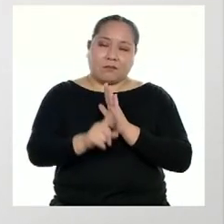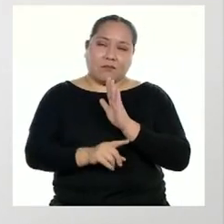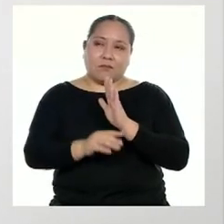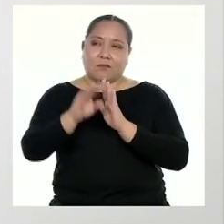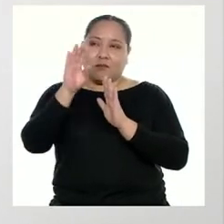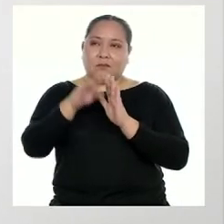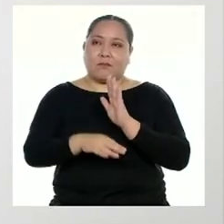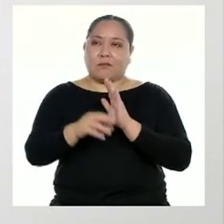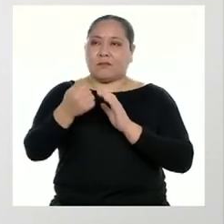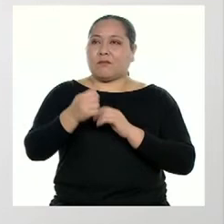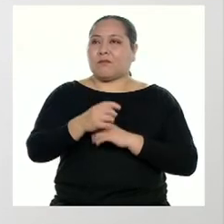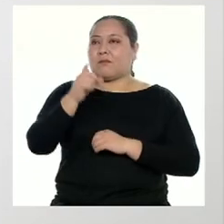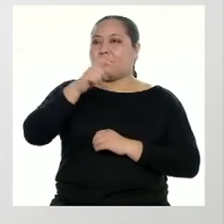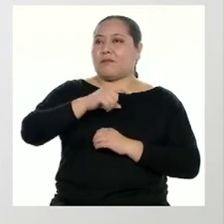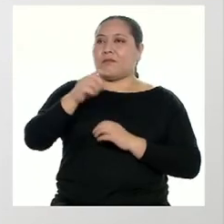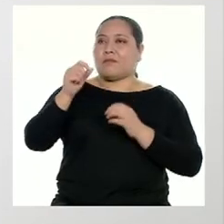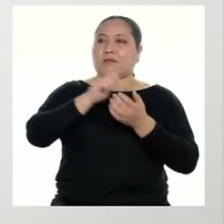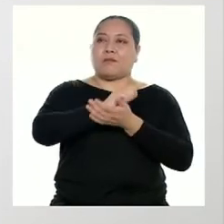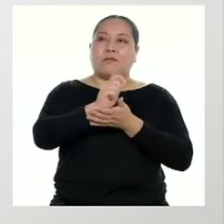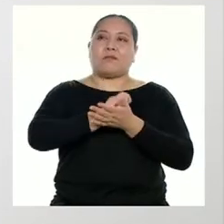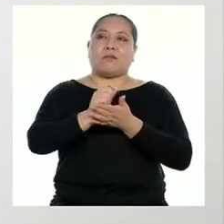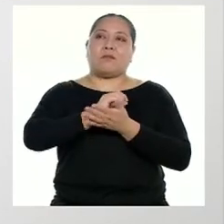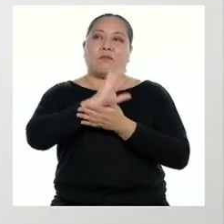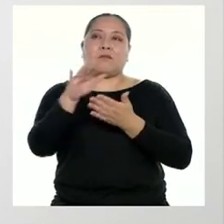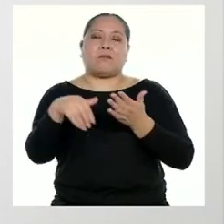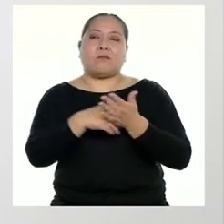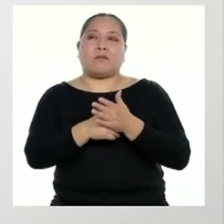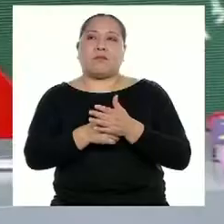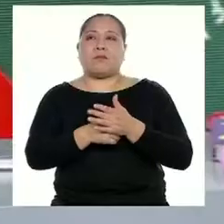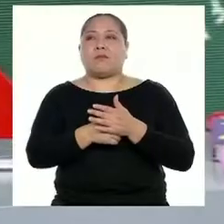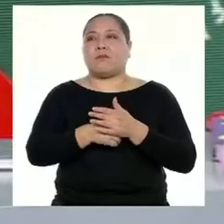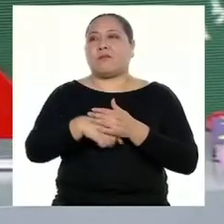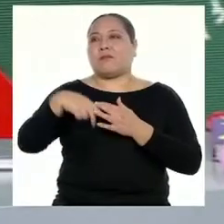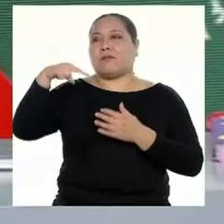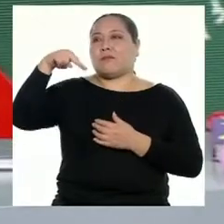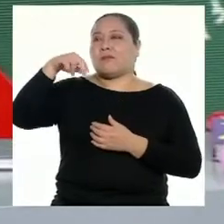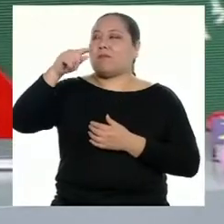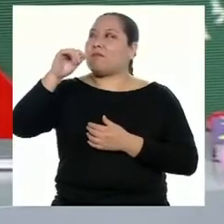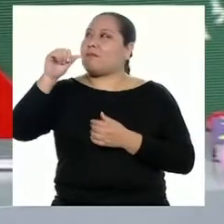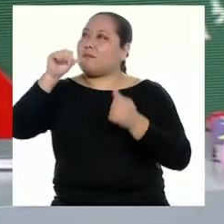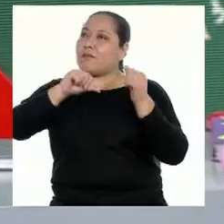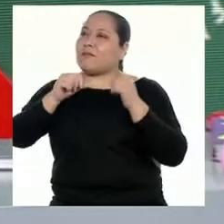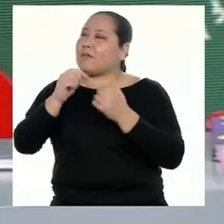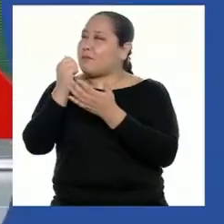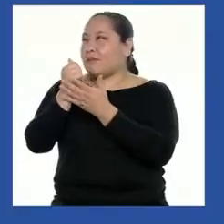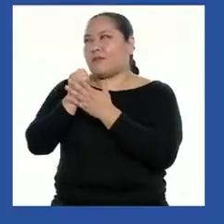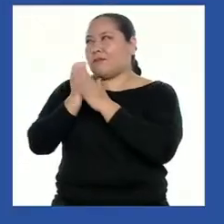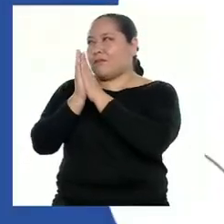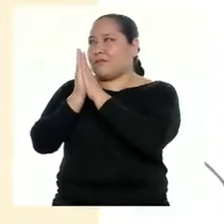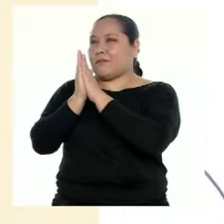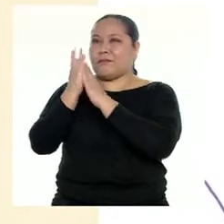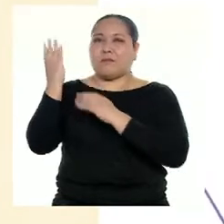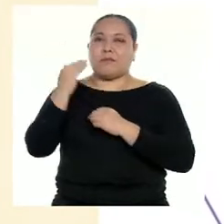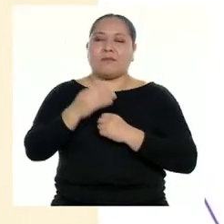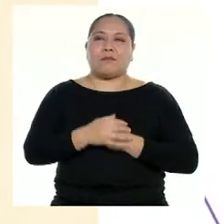Tendríamos que escribir todos en forma de notación científica. A ver, profesora, una ayuda con eso.